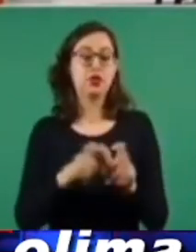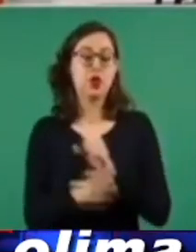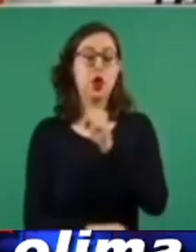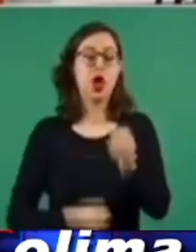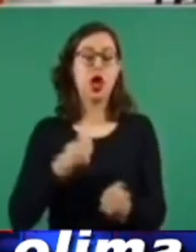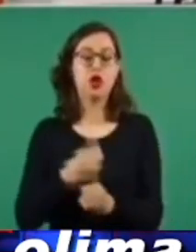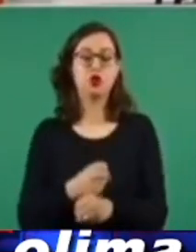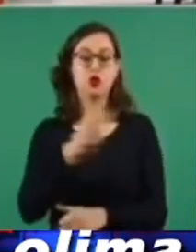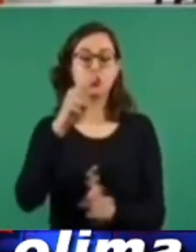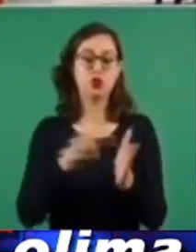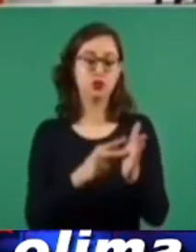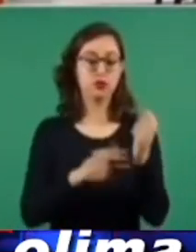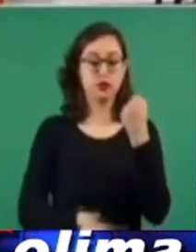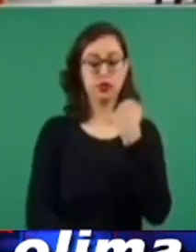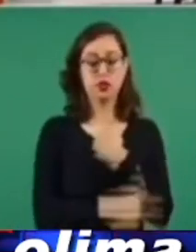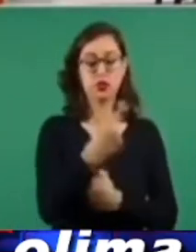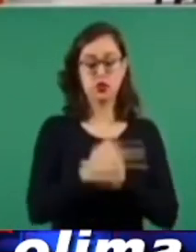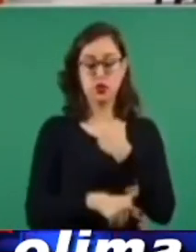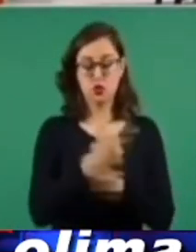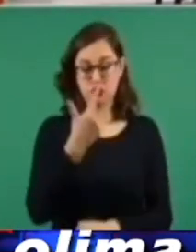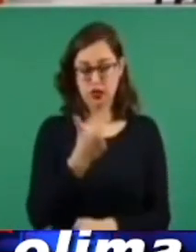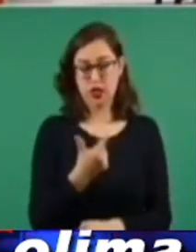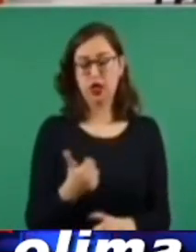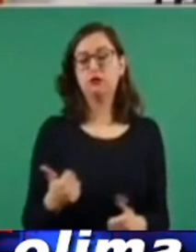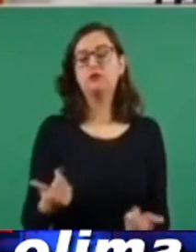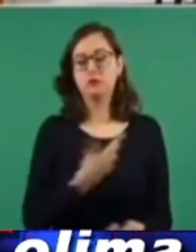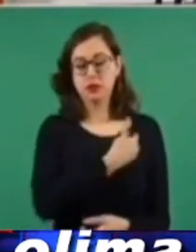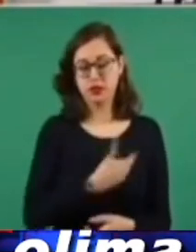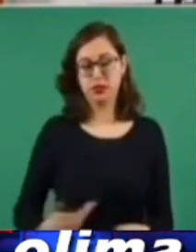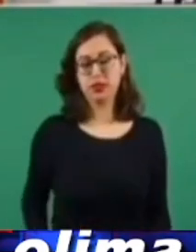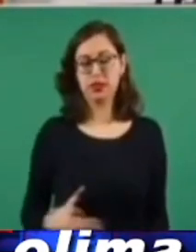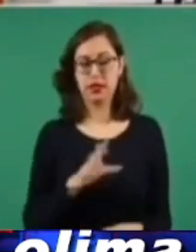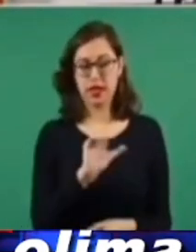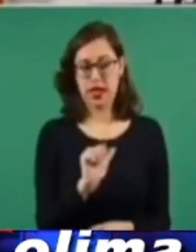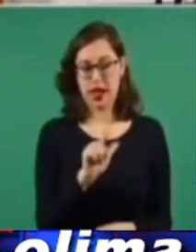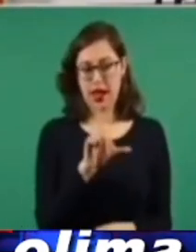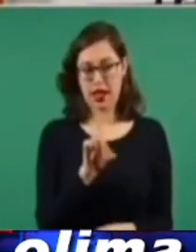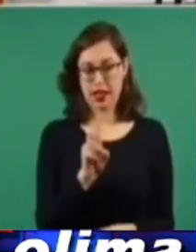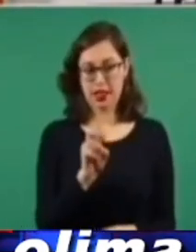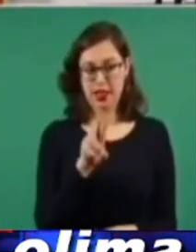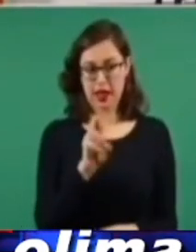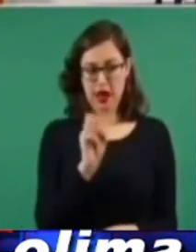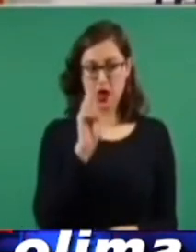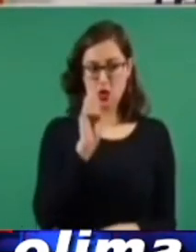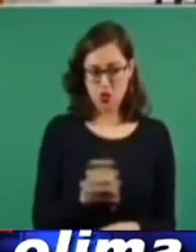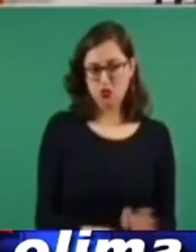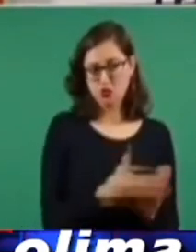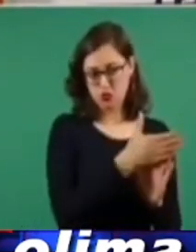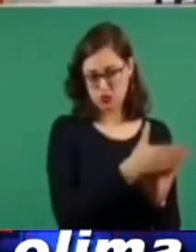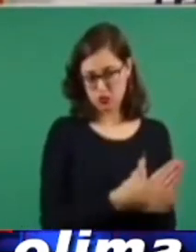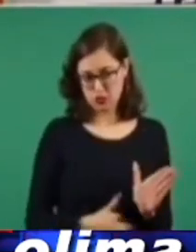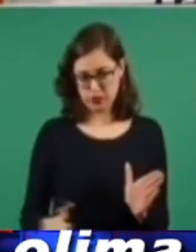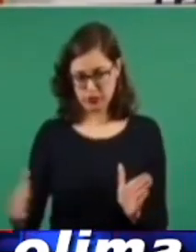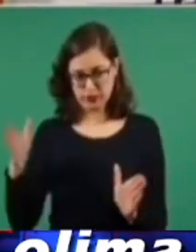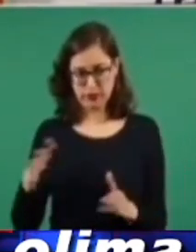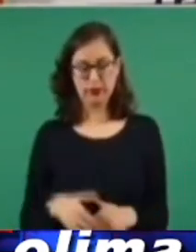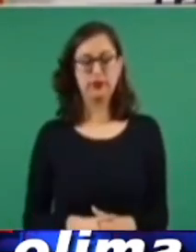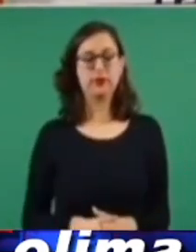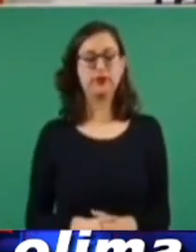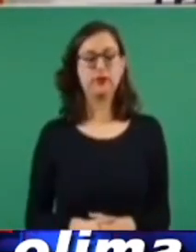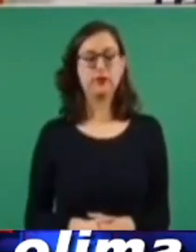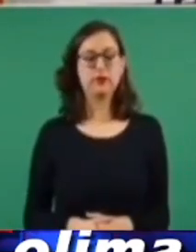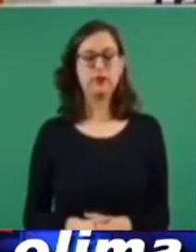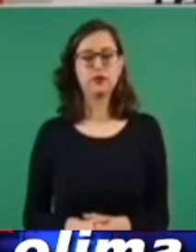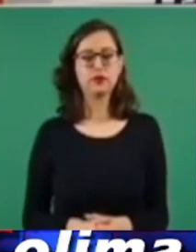2012, también durante la administración del señor Felipe Calderón. Adelante, por favor. El Grupo Tecbul